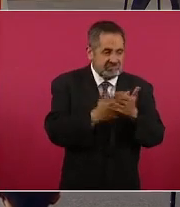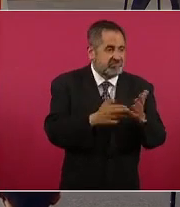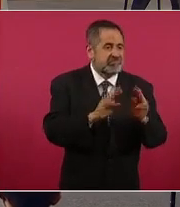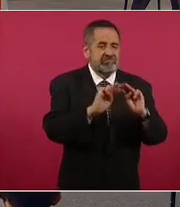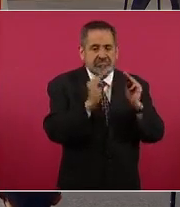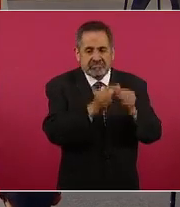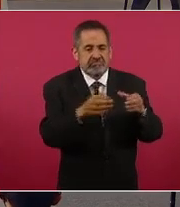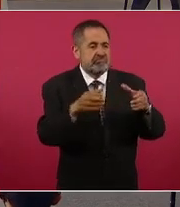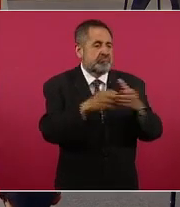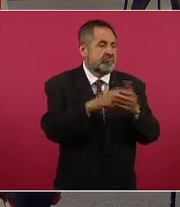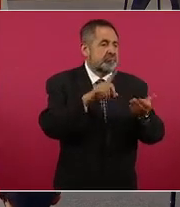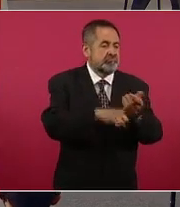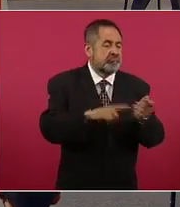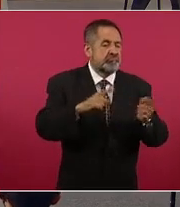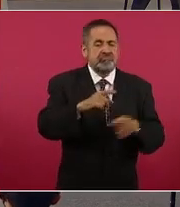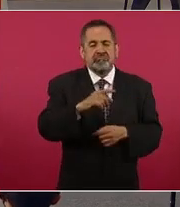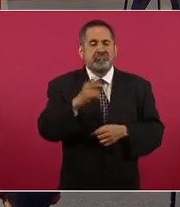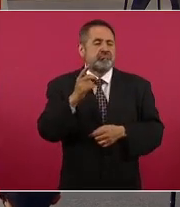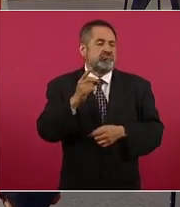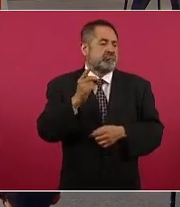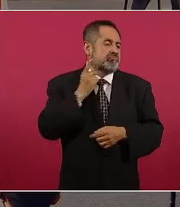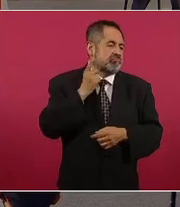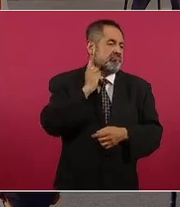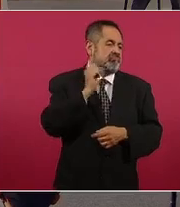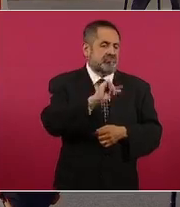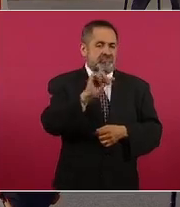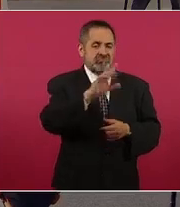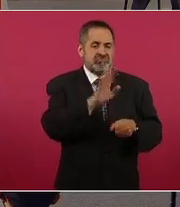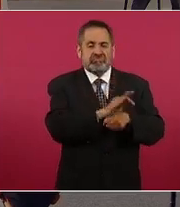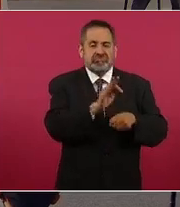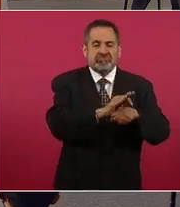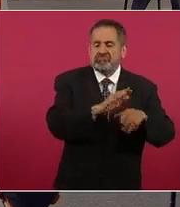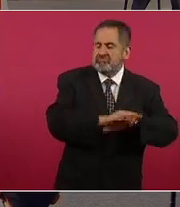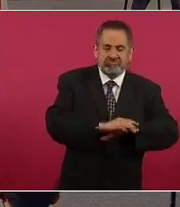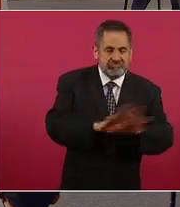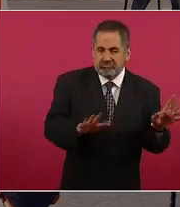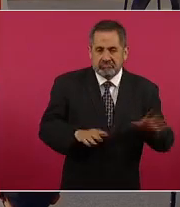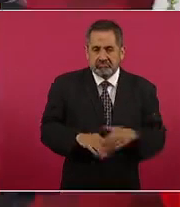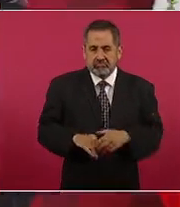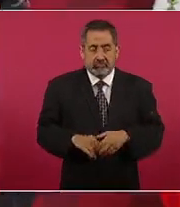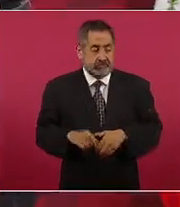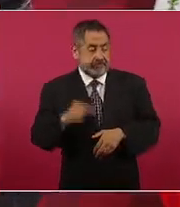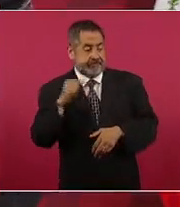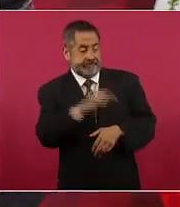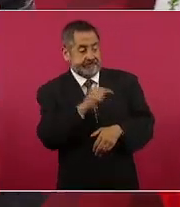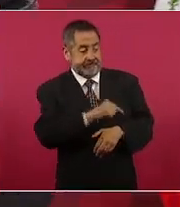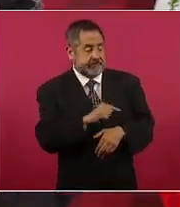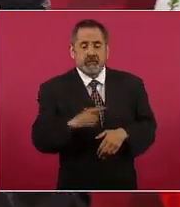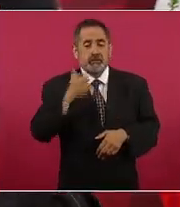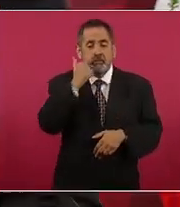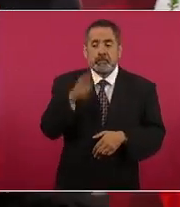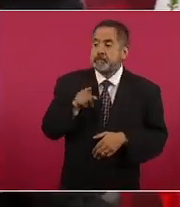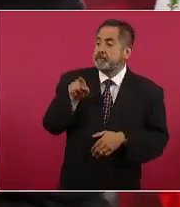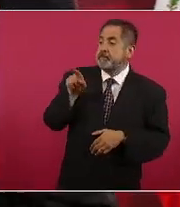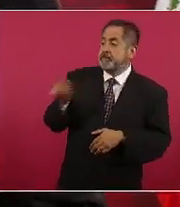como la delincuencia organizada lo que quieren es que la Guardia Nacional